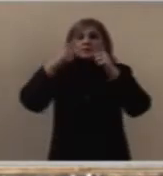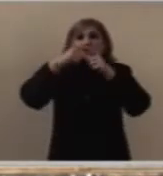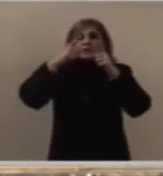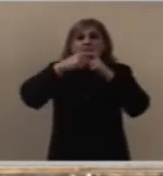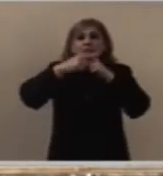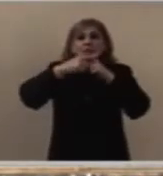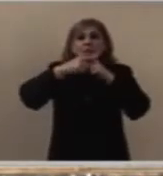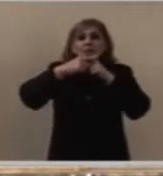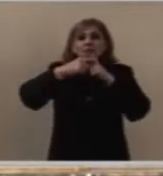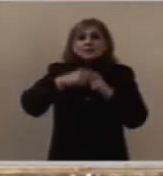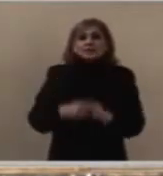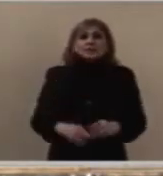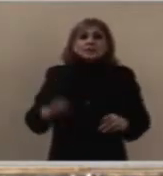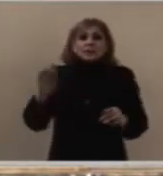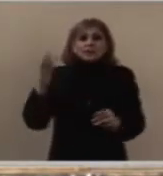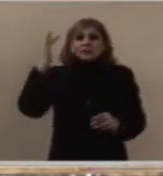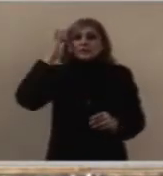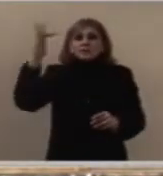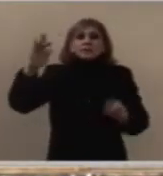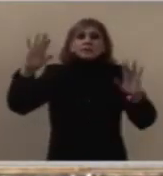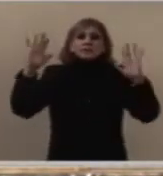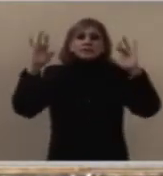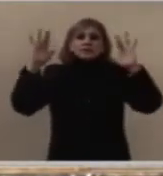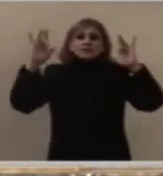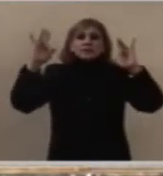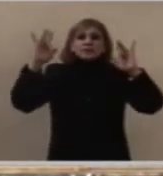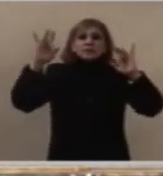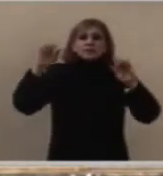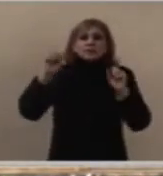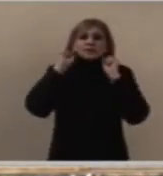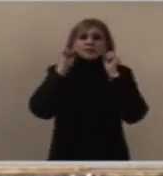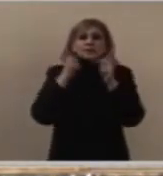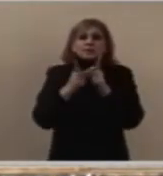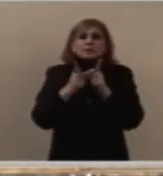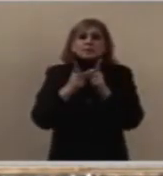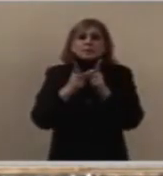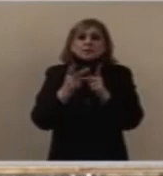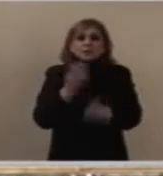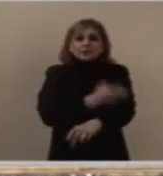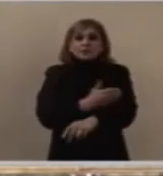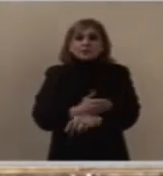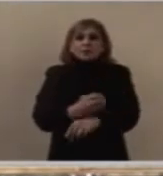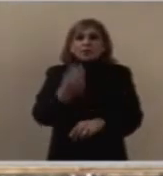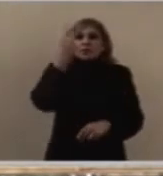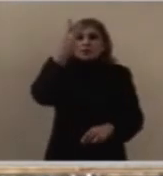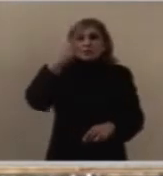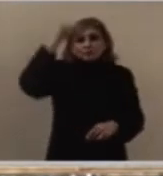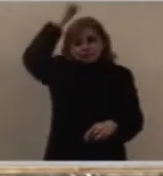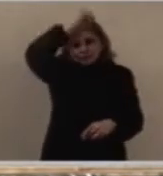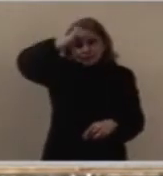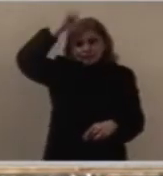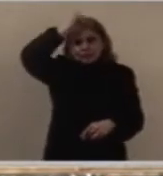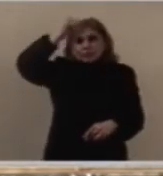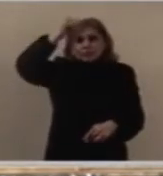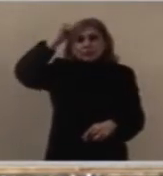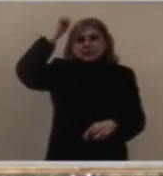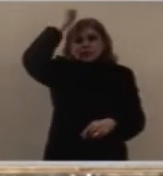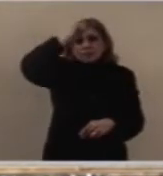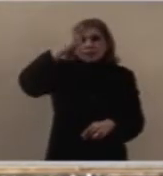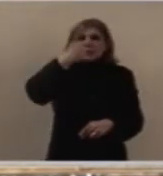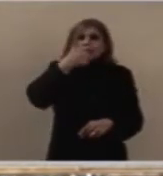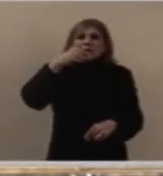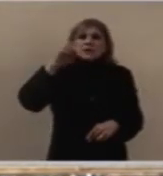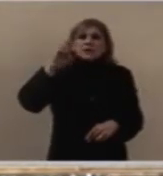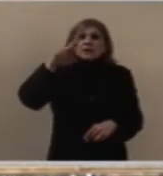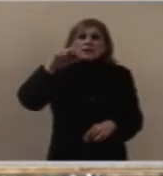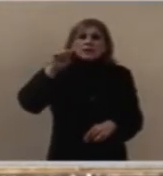Ángeles en San Pedro, que vienen con dos de sus sacerdotes, el Padre Gerardo